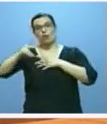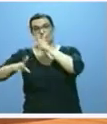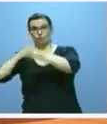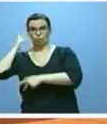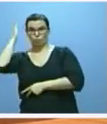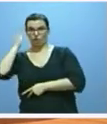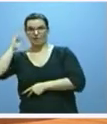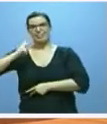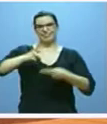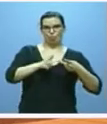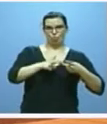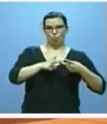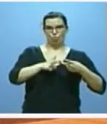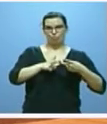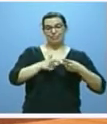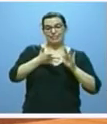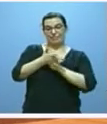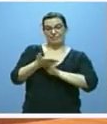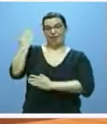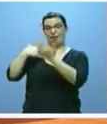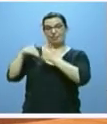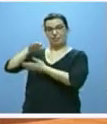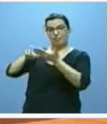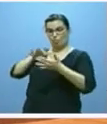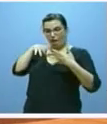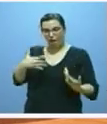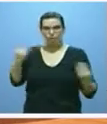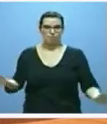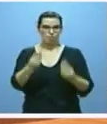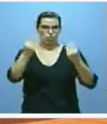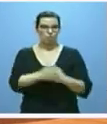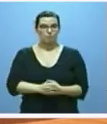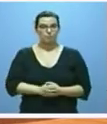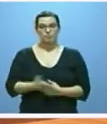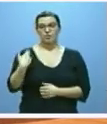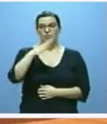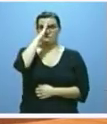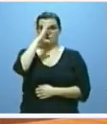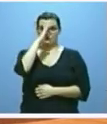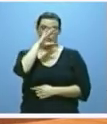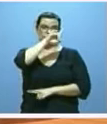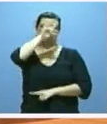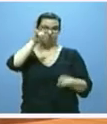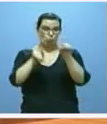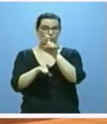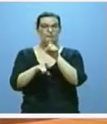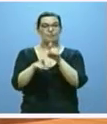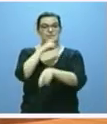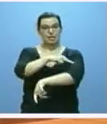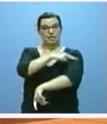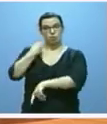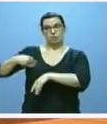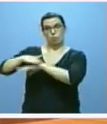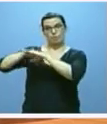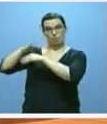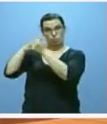mejorando la posición respecto del informe anterior. Y en febrero, el barómetro sanitario del propio Ministerio nos otorgaba una nota